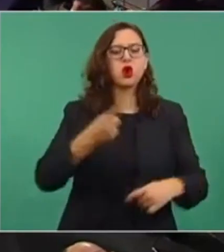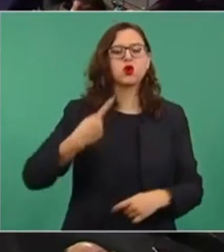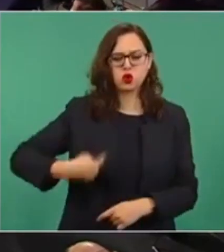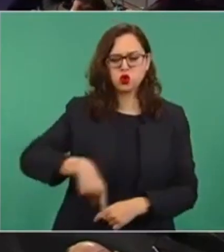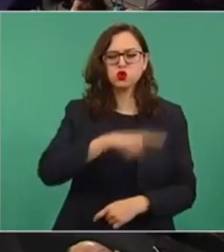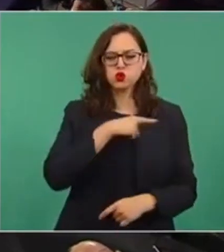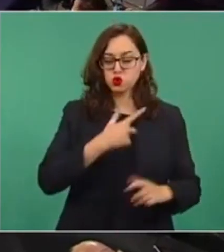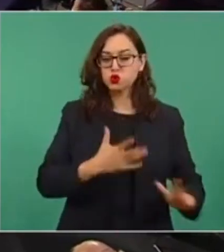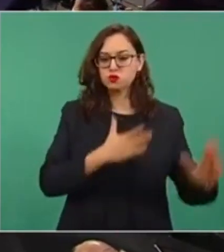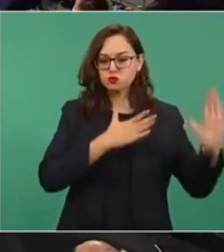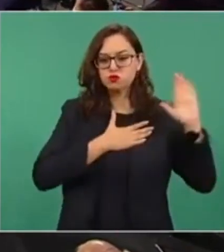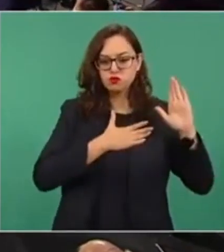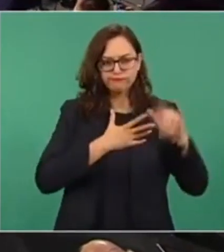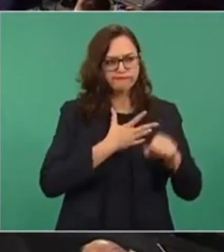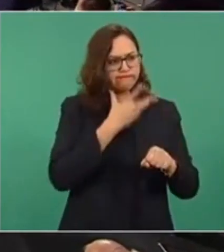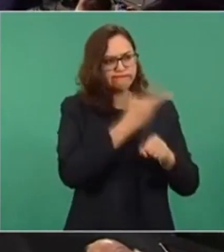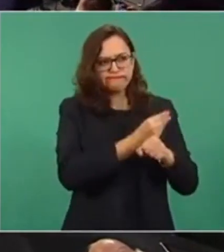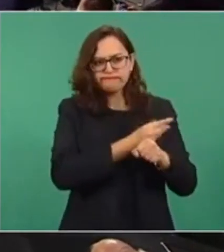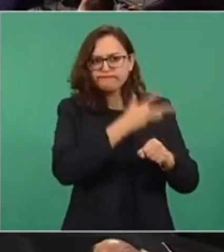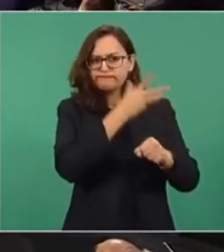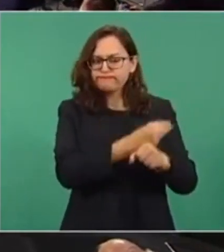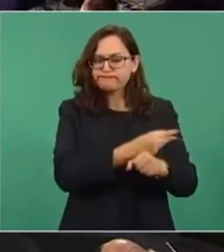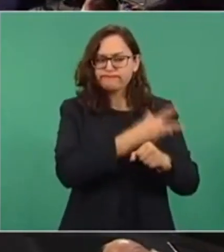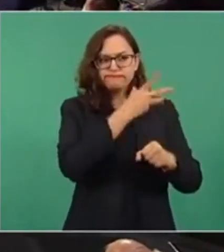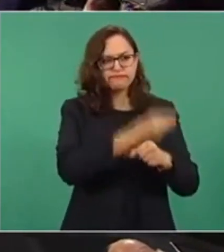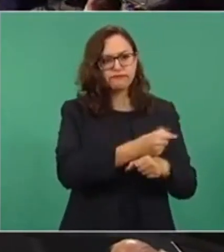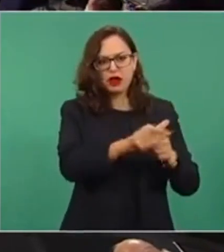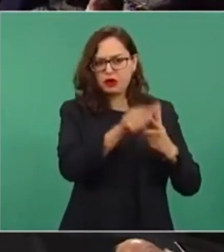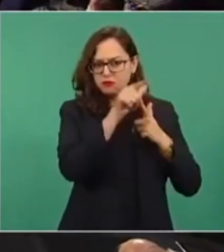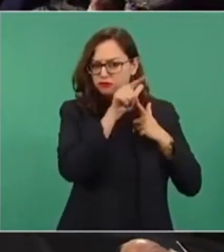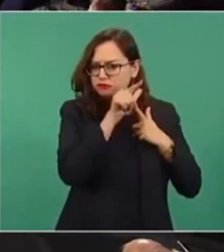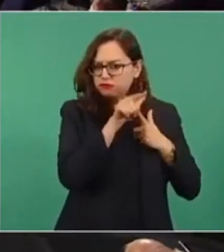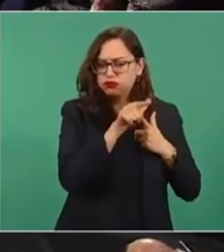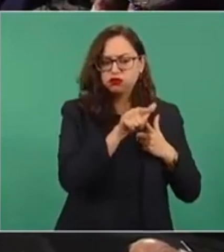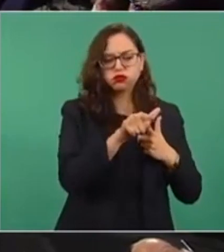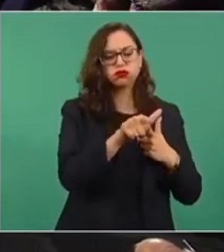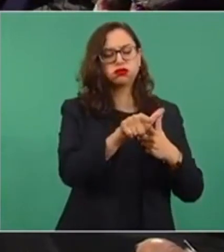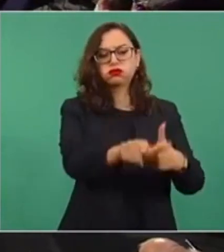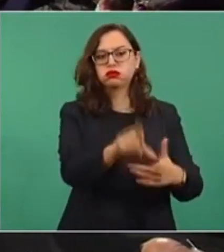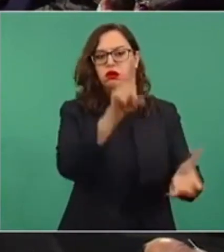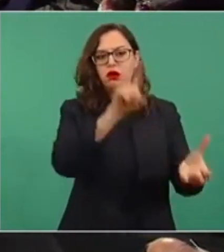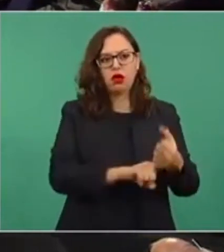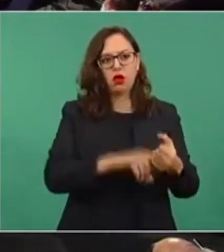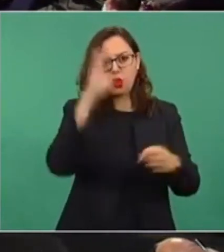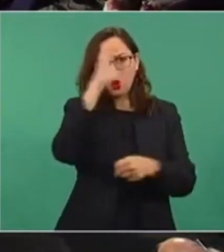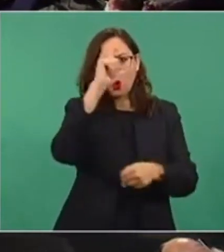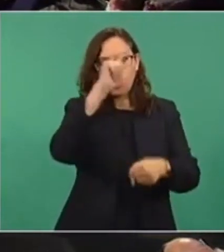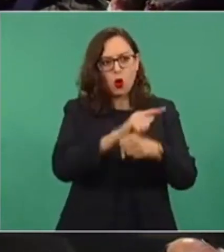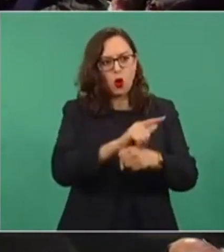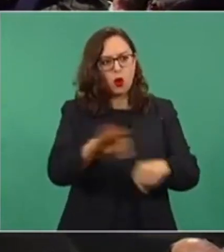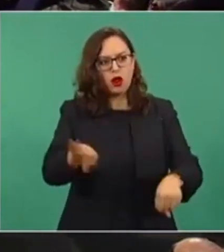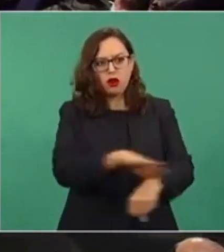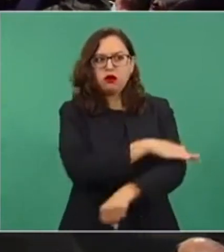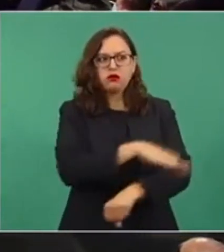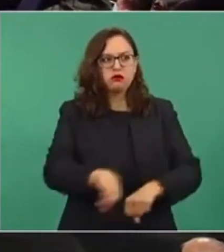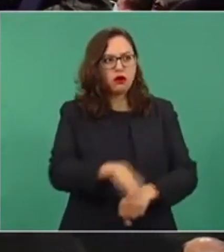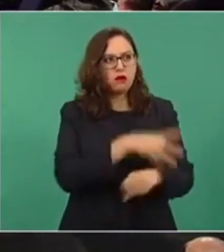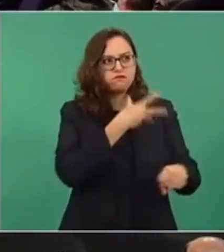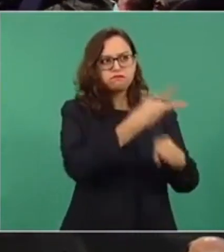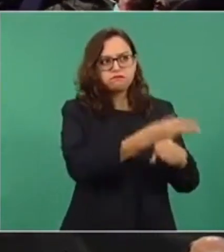cultural, arquitectónico de México. Estamos trabajando en eso.